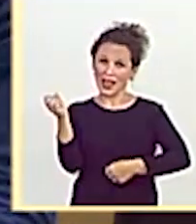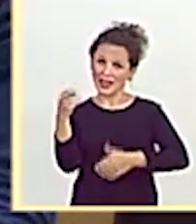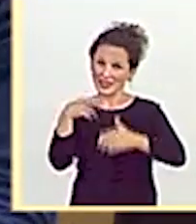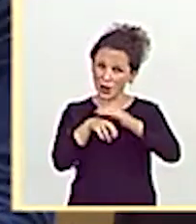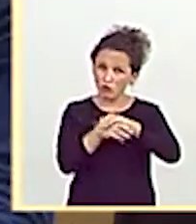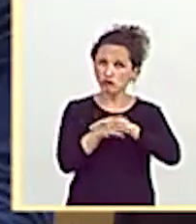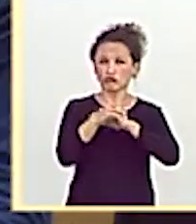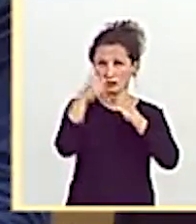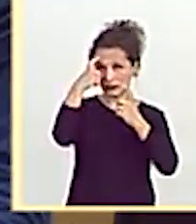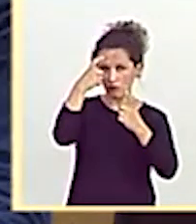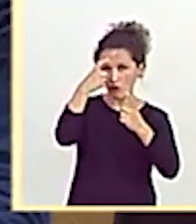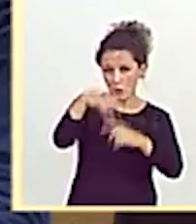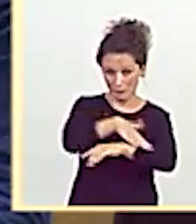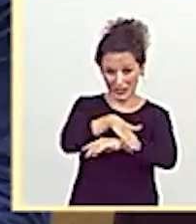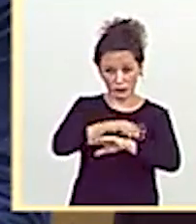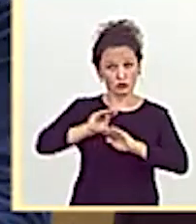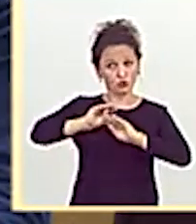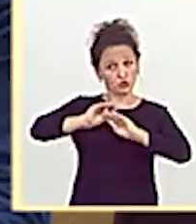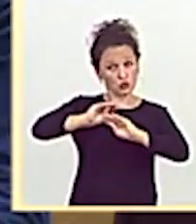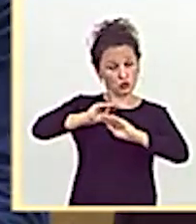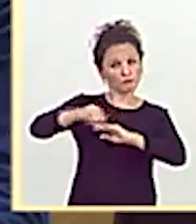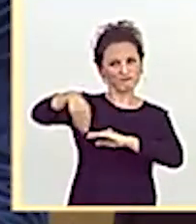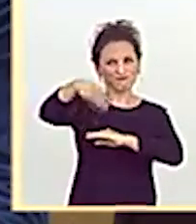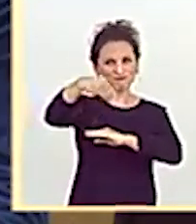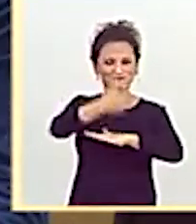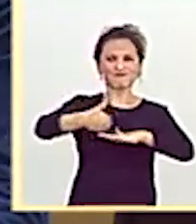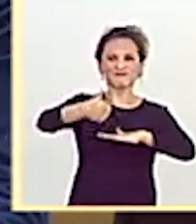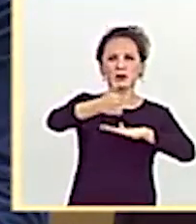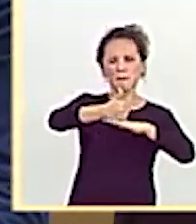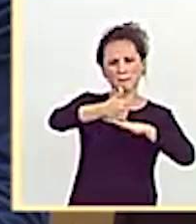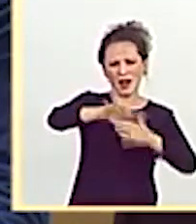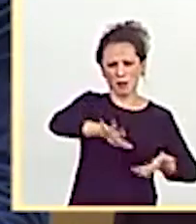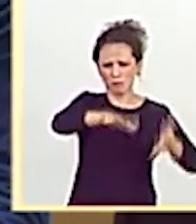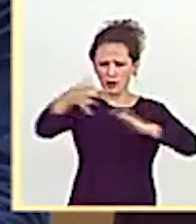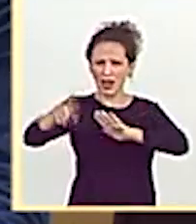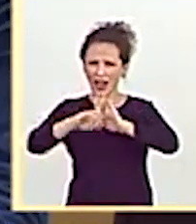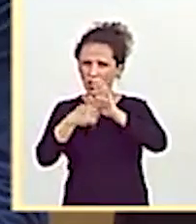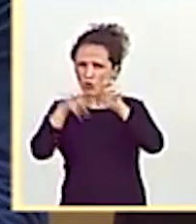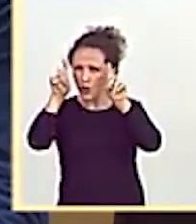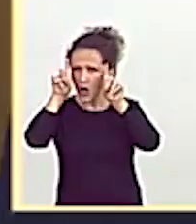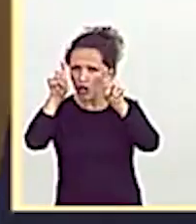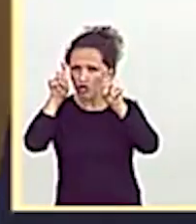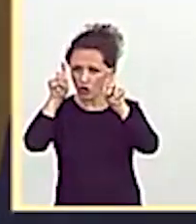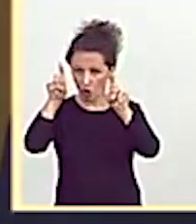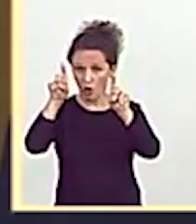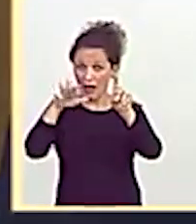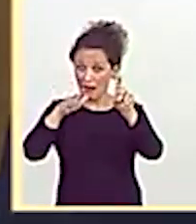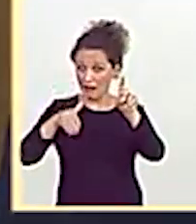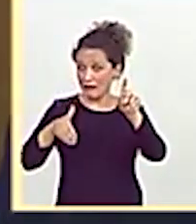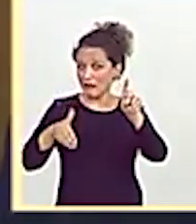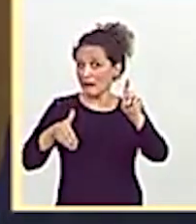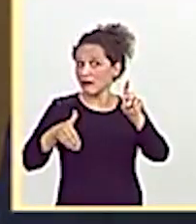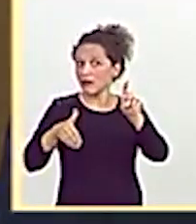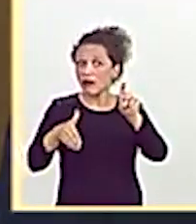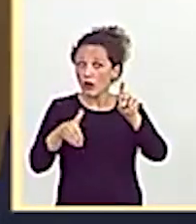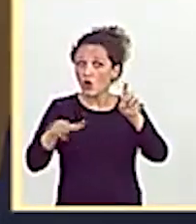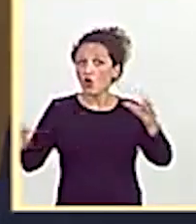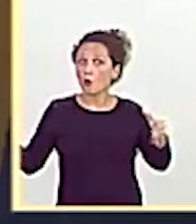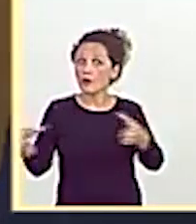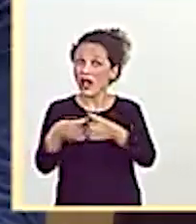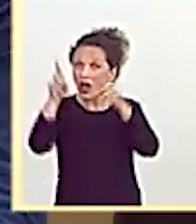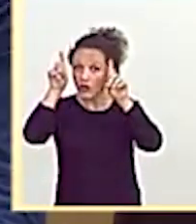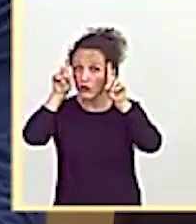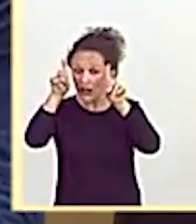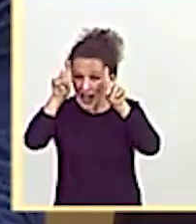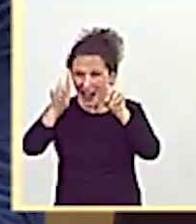esfuerzos del ministerio que usted preside en la puesta en marcha de una ley de educación que se enfrenta, en este caso no como una educativa, que a su